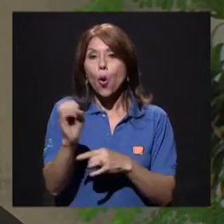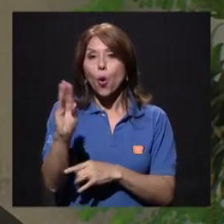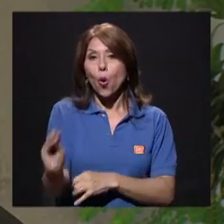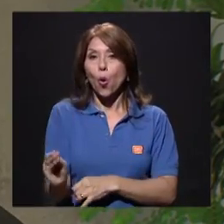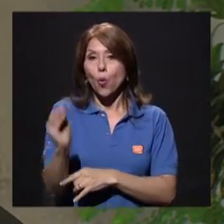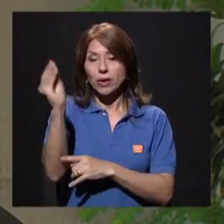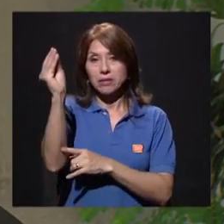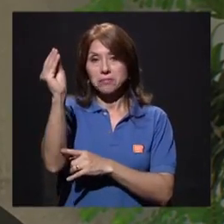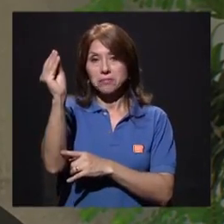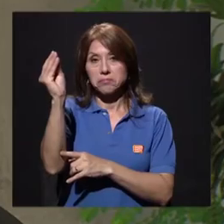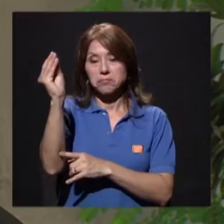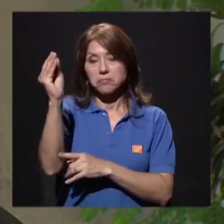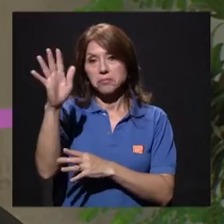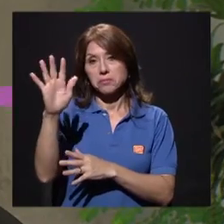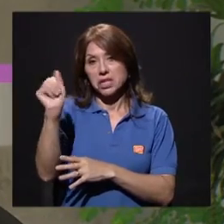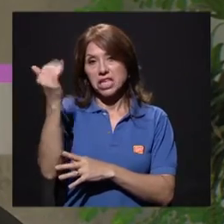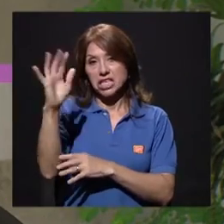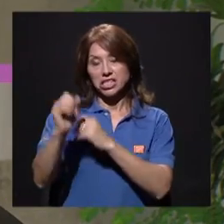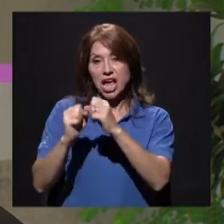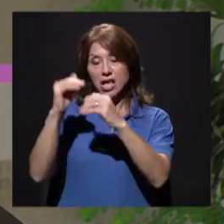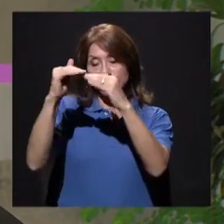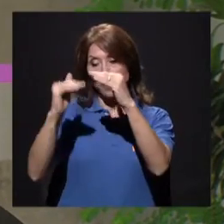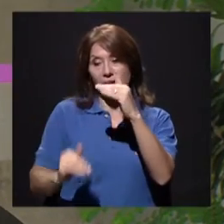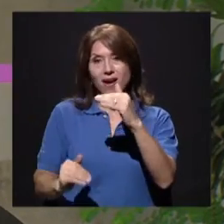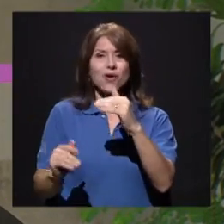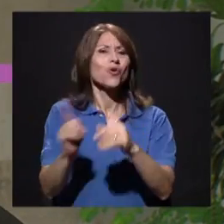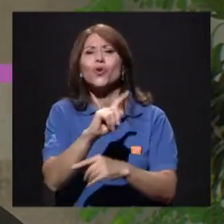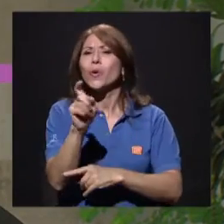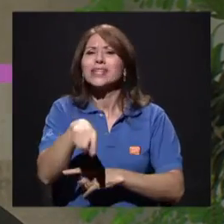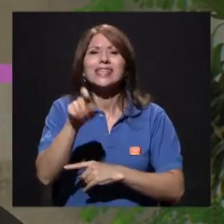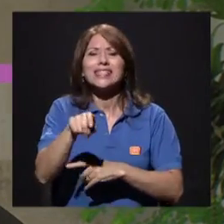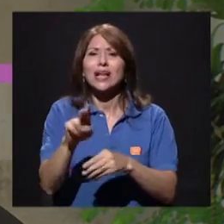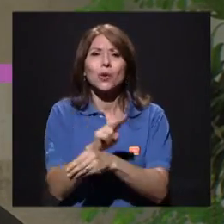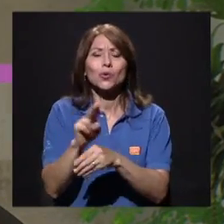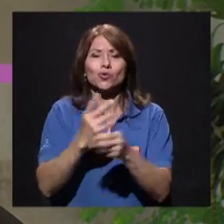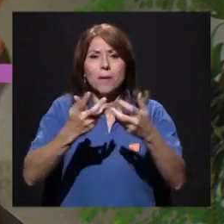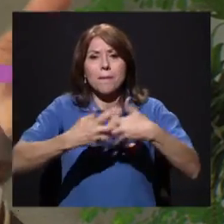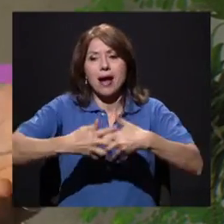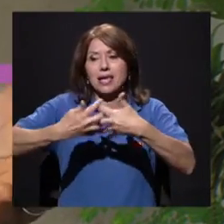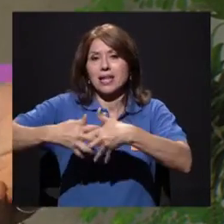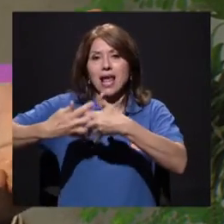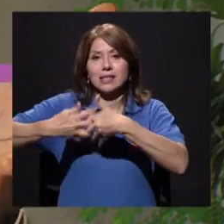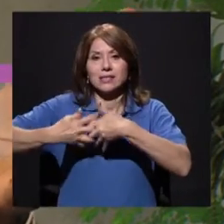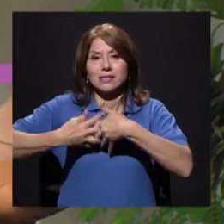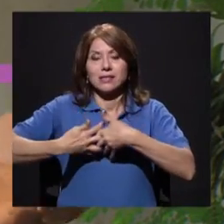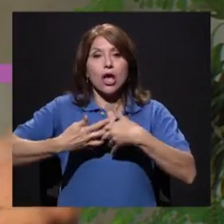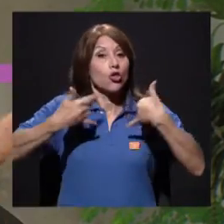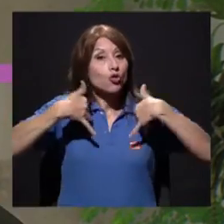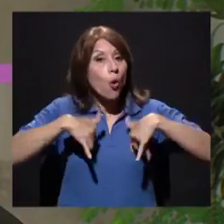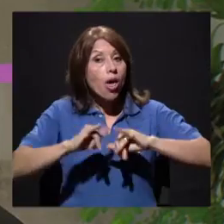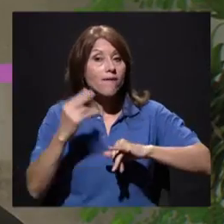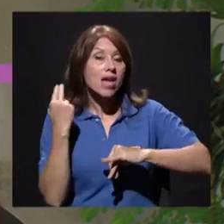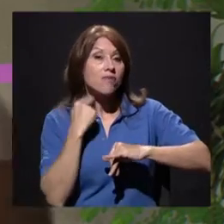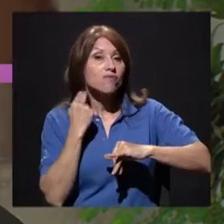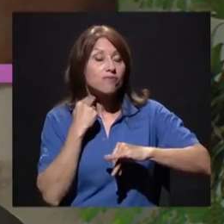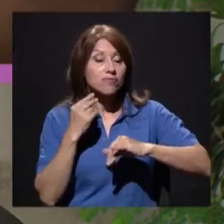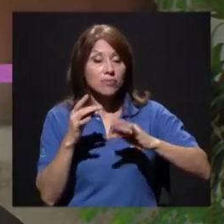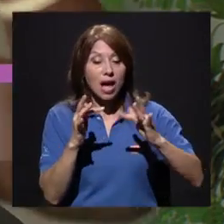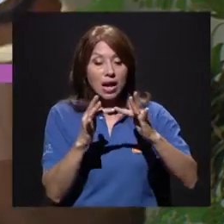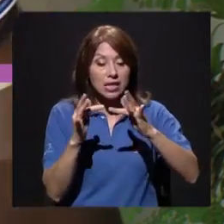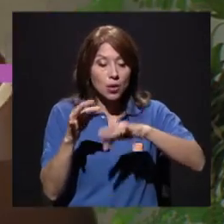para abajo, no es necesario someterlo a ese estrés de las máquinas, porque sus articulaciones no están listas todavía para